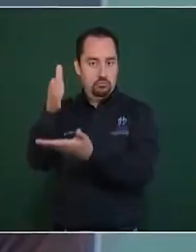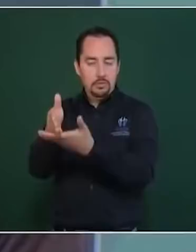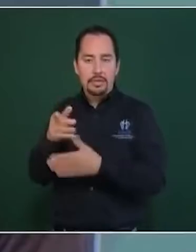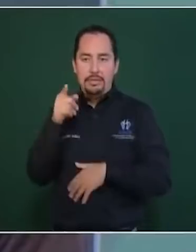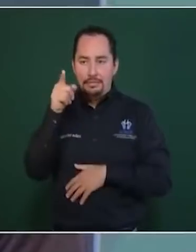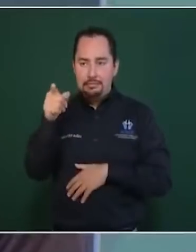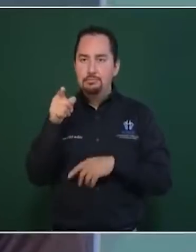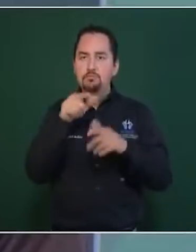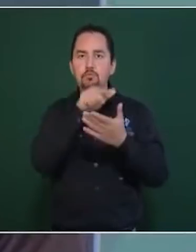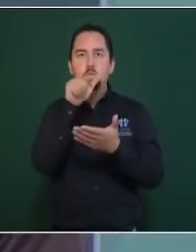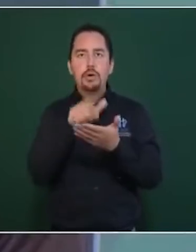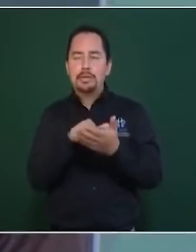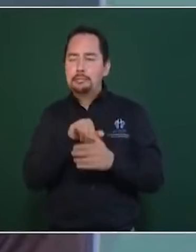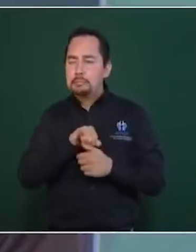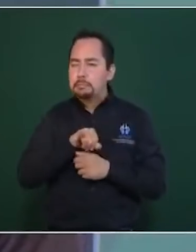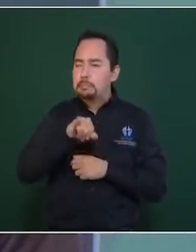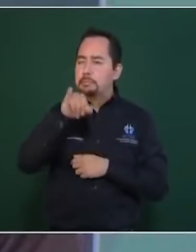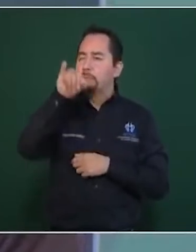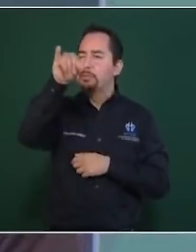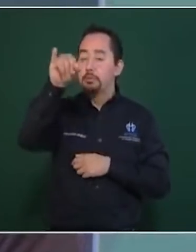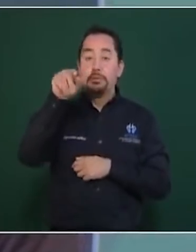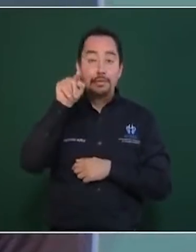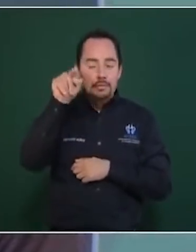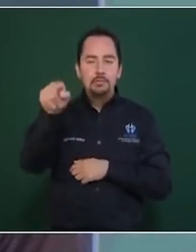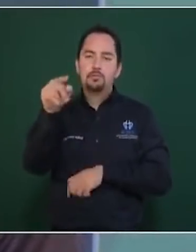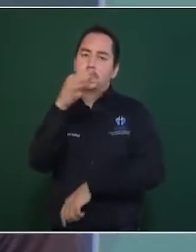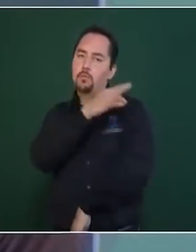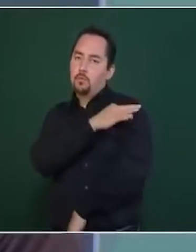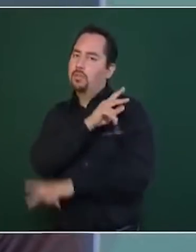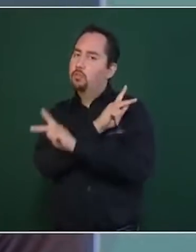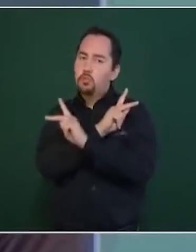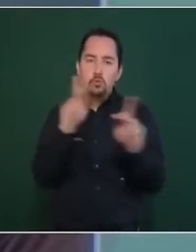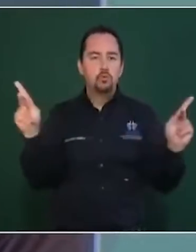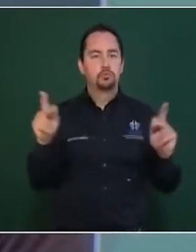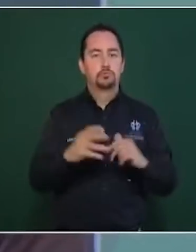vacunarlos a todos, los rezagados.